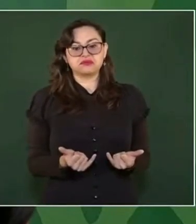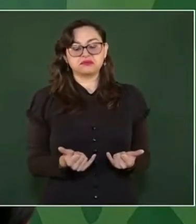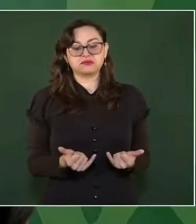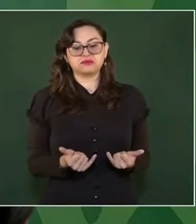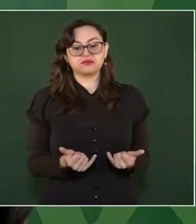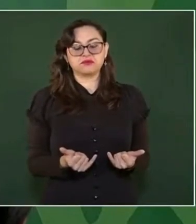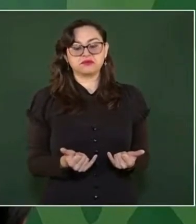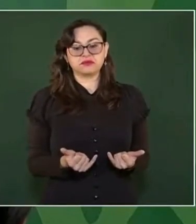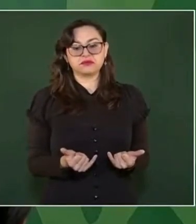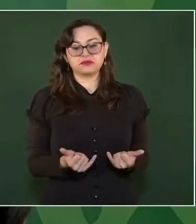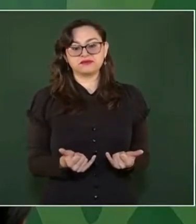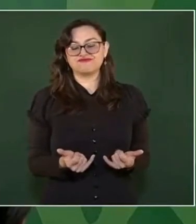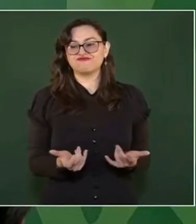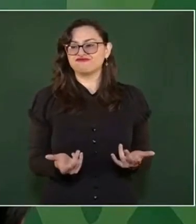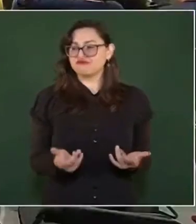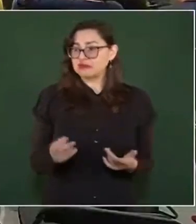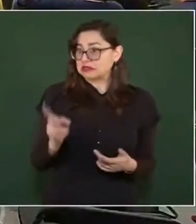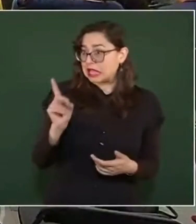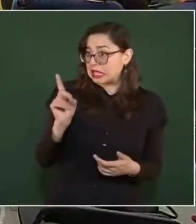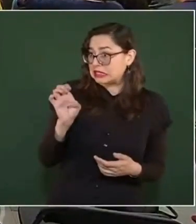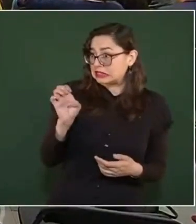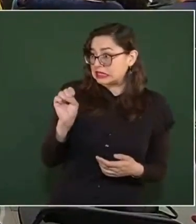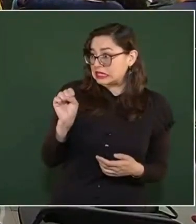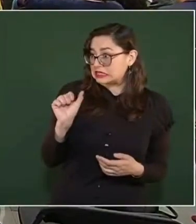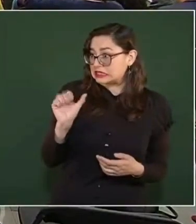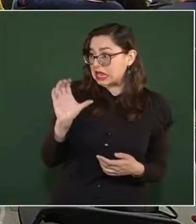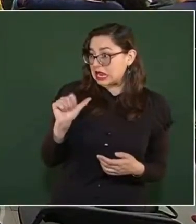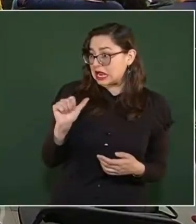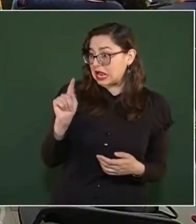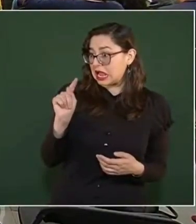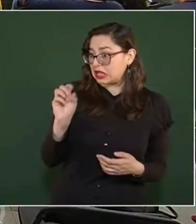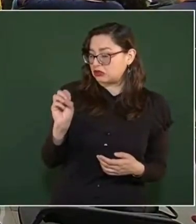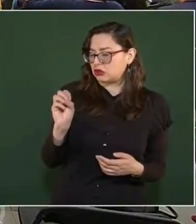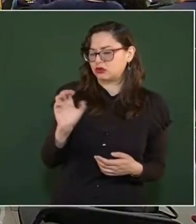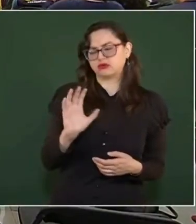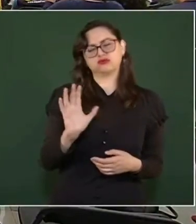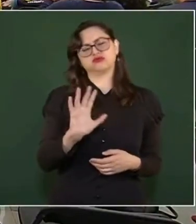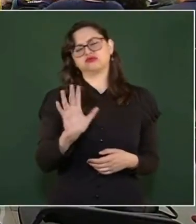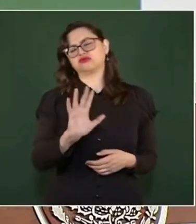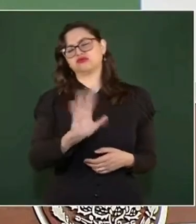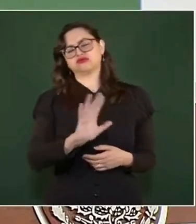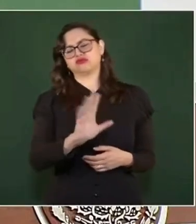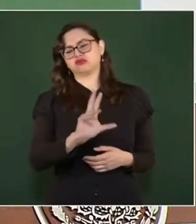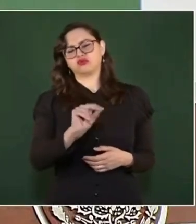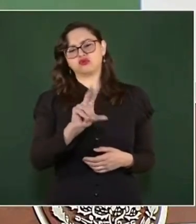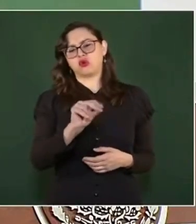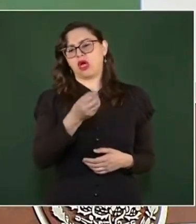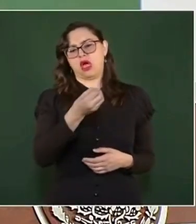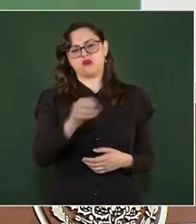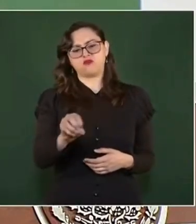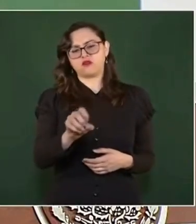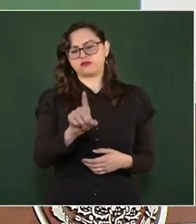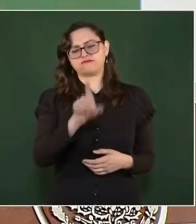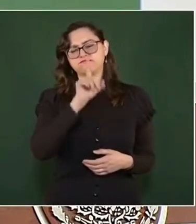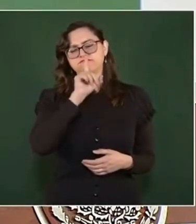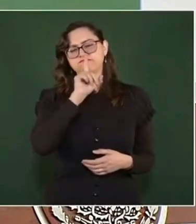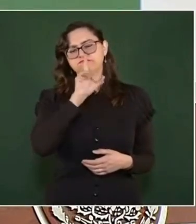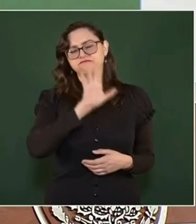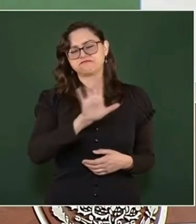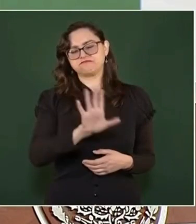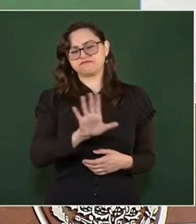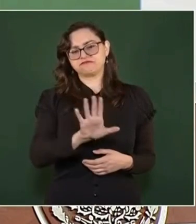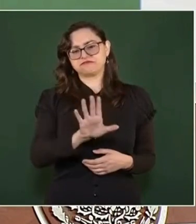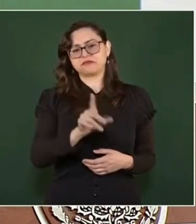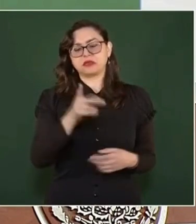Pues no, no se considera desacato porque no tienen obligación de concurrir. La persona que es demandada por la vía